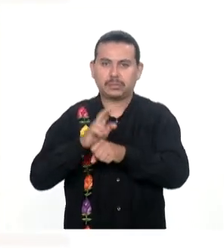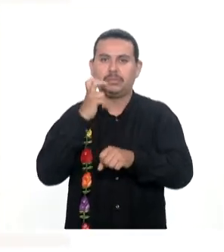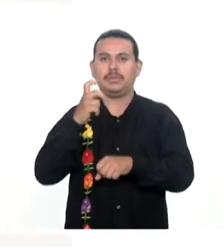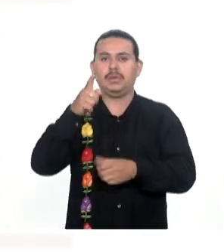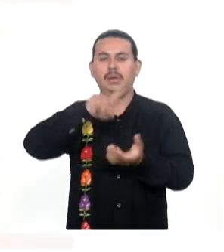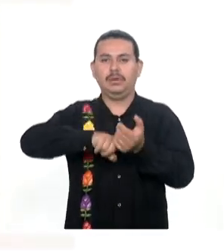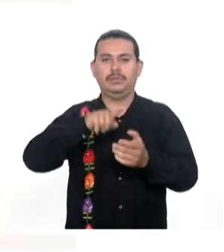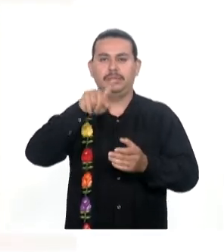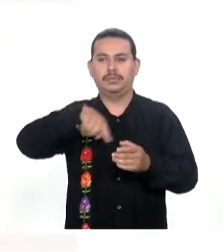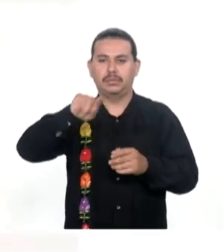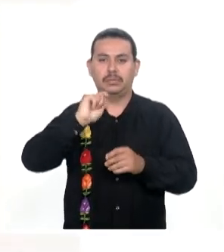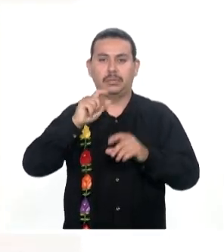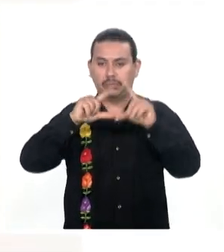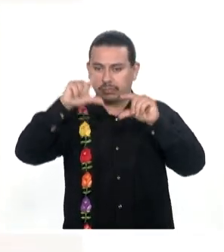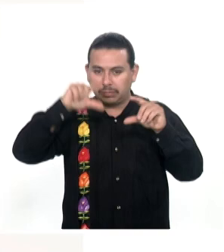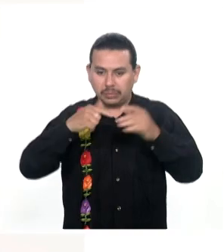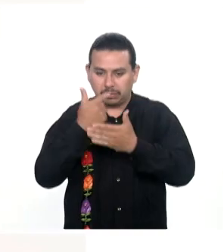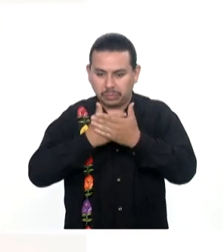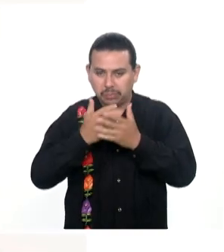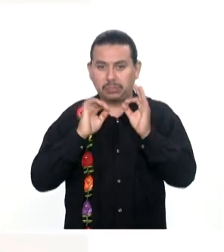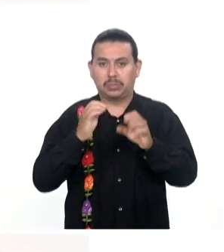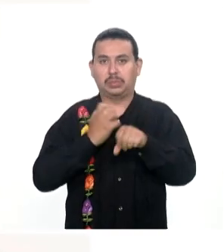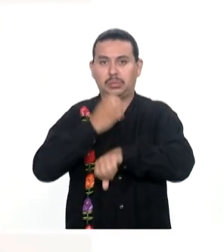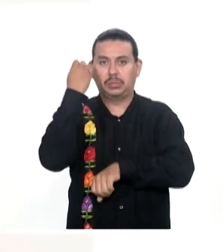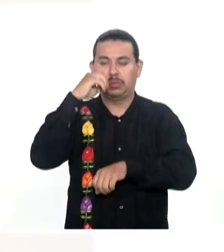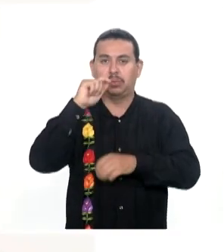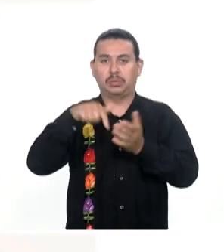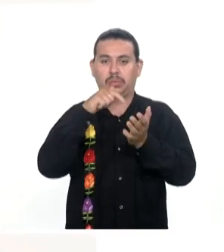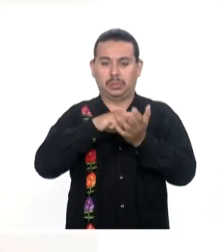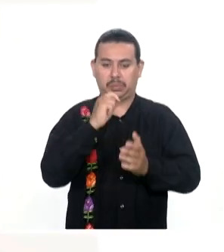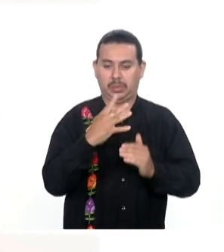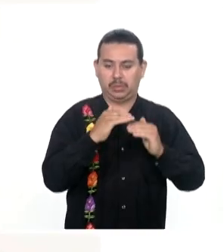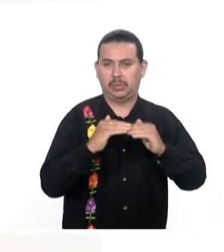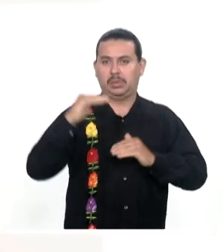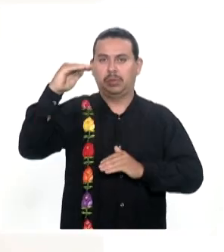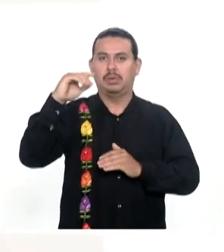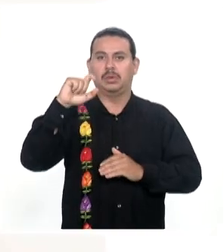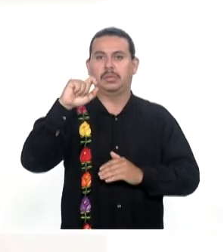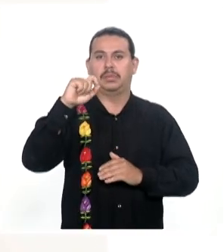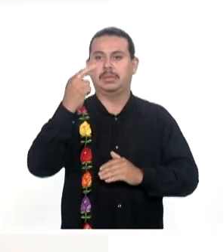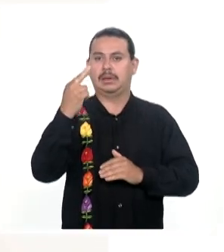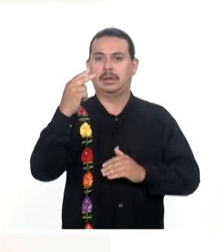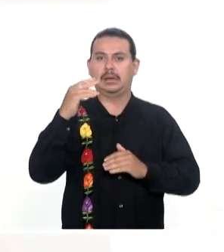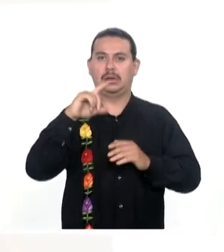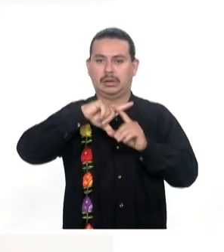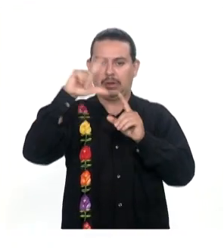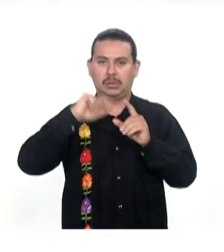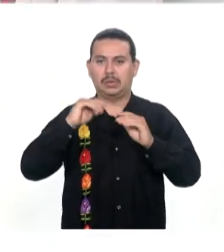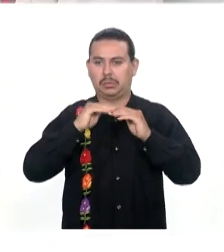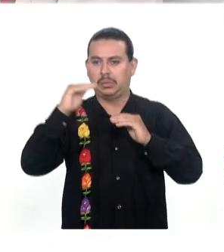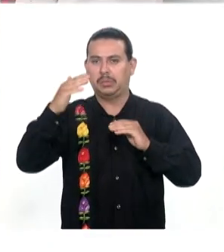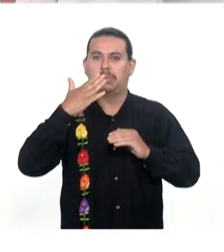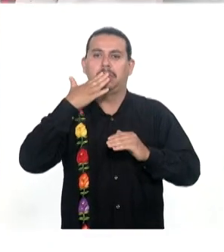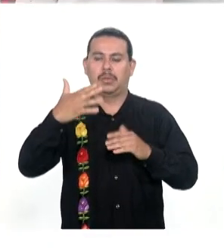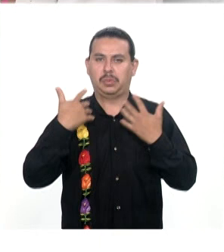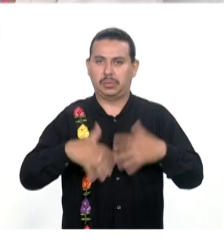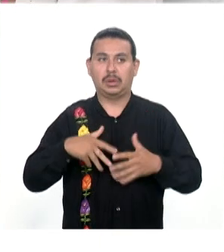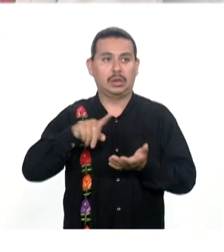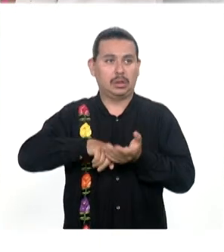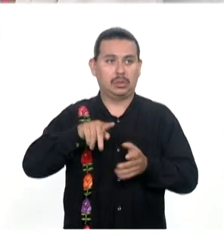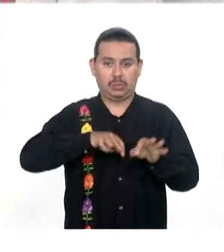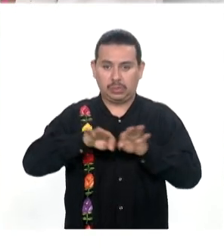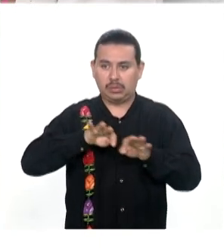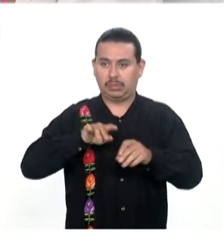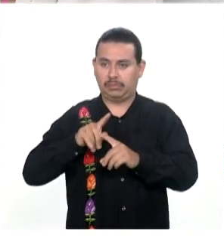la reducción En las tasas de delitos Oaxaca pasó del lugar 24 Al lugar 25 A nivel nacional Con las acciones Que viene